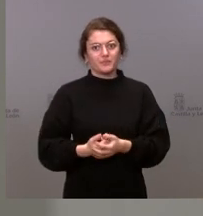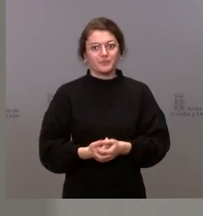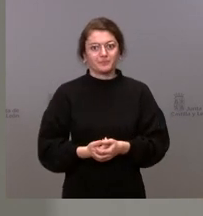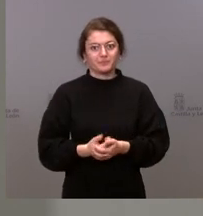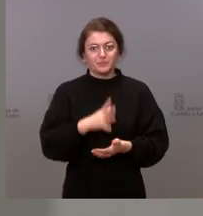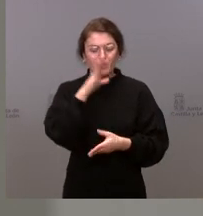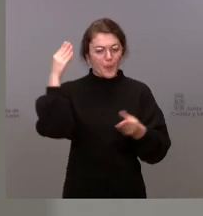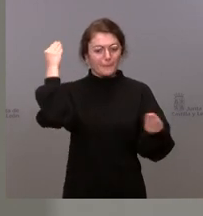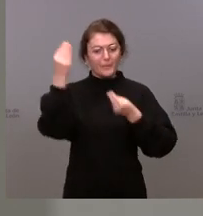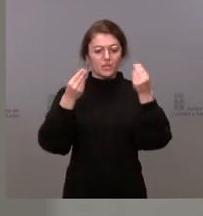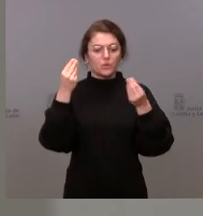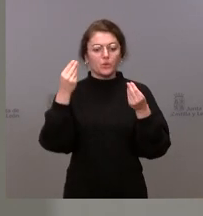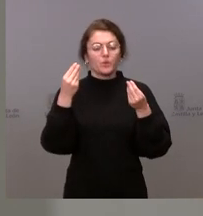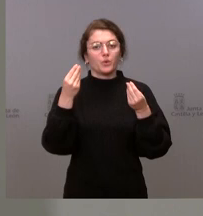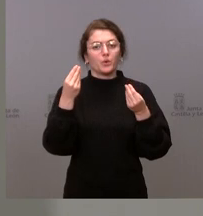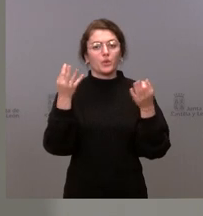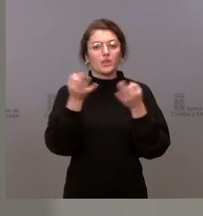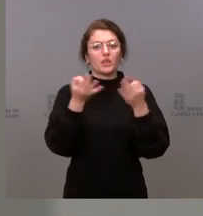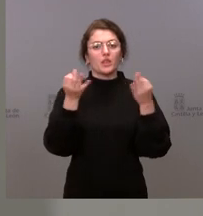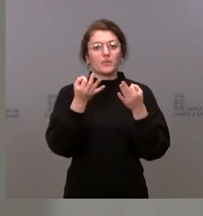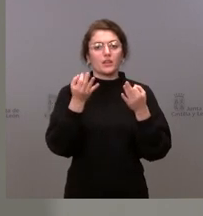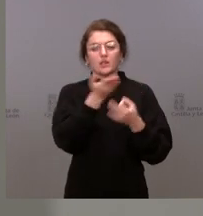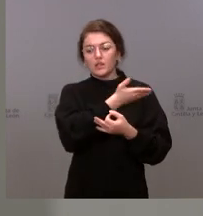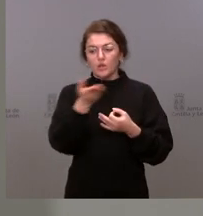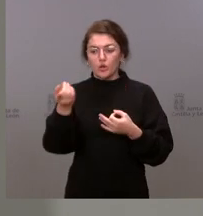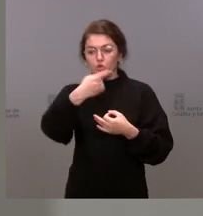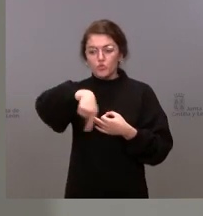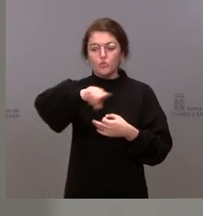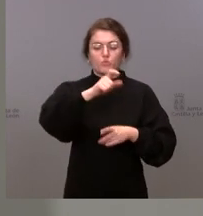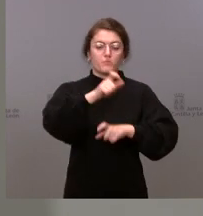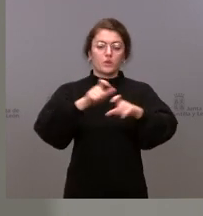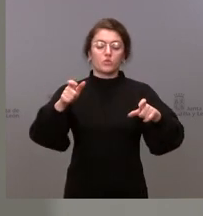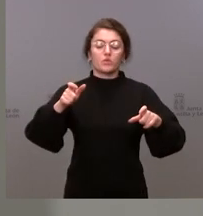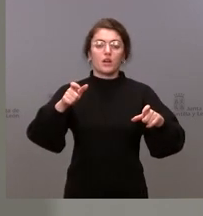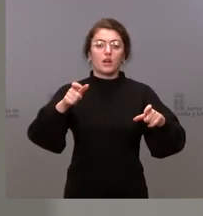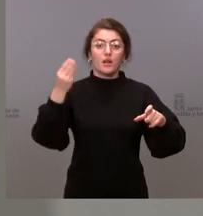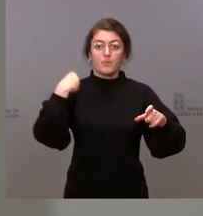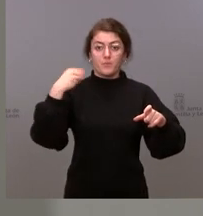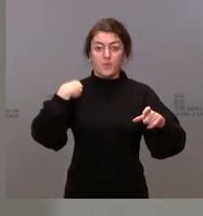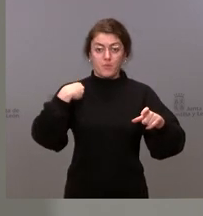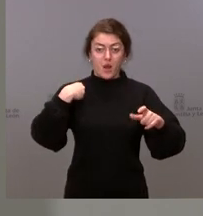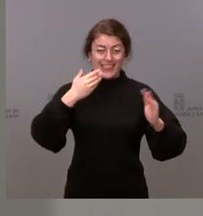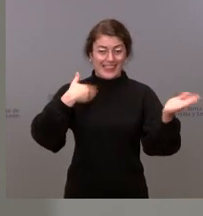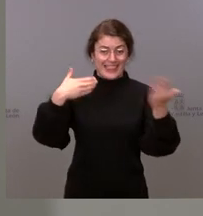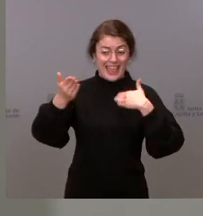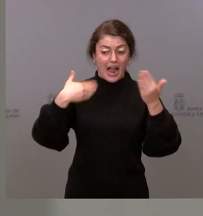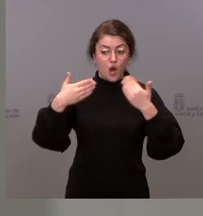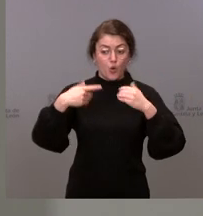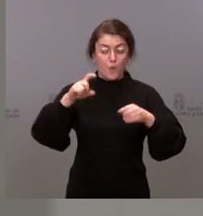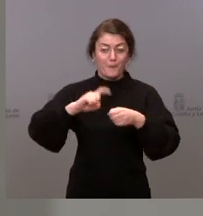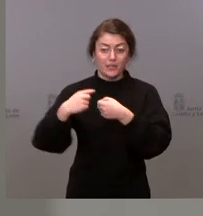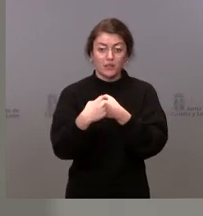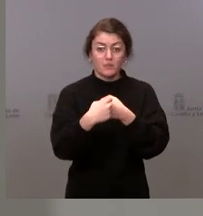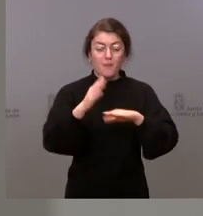llamar a todos los que participan en el diálogo a la reflexión